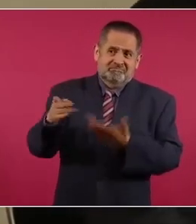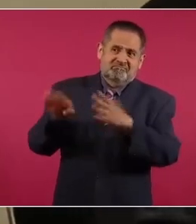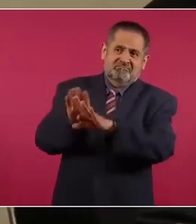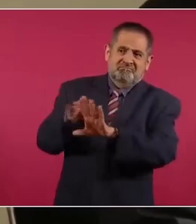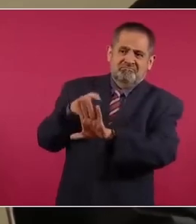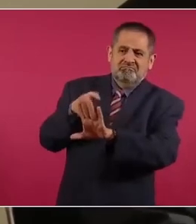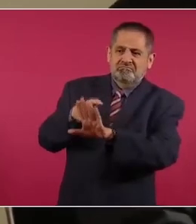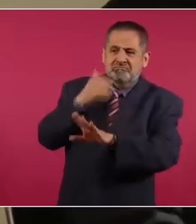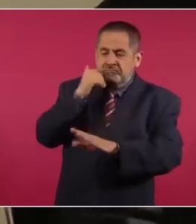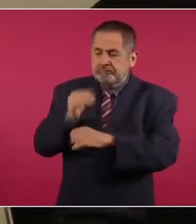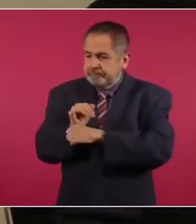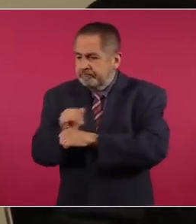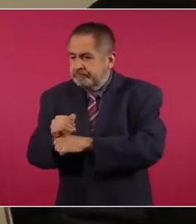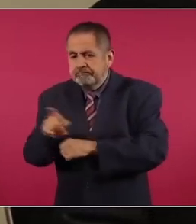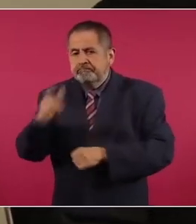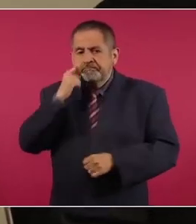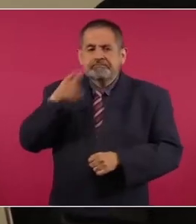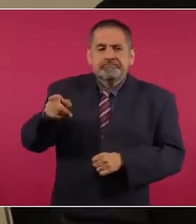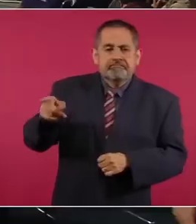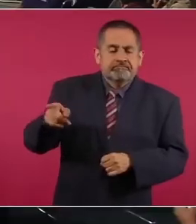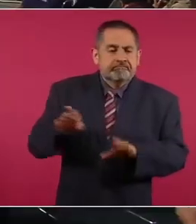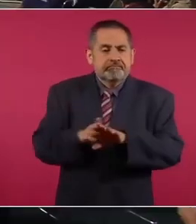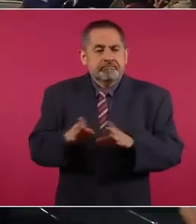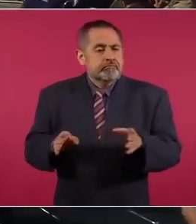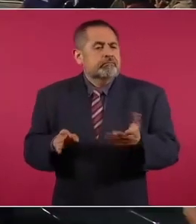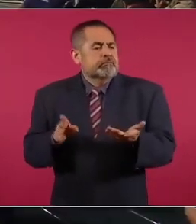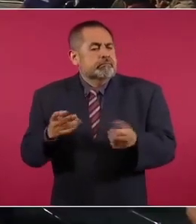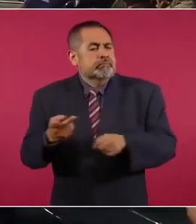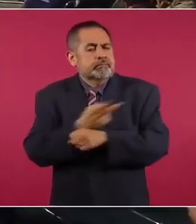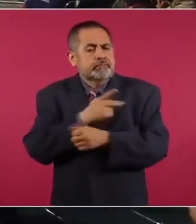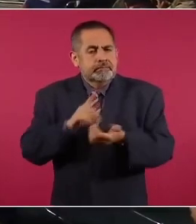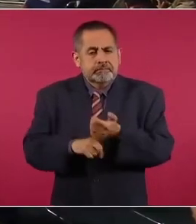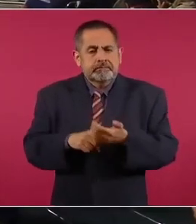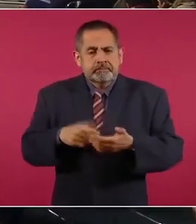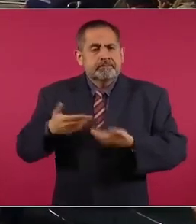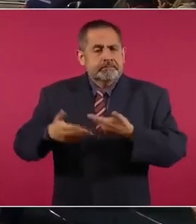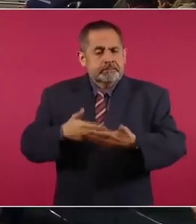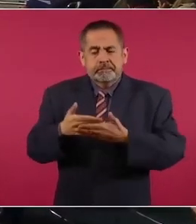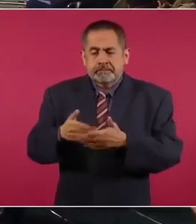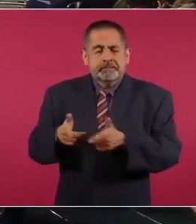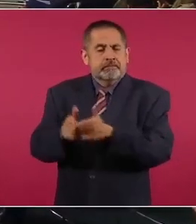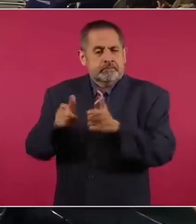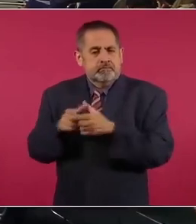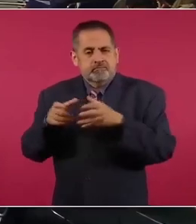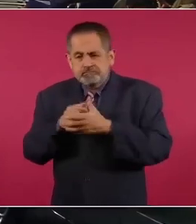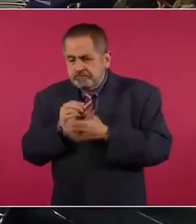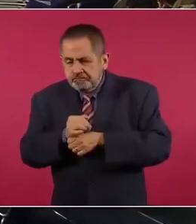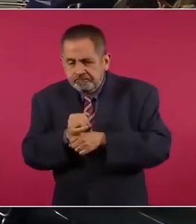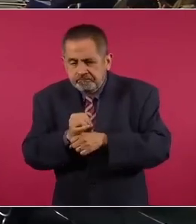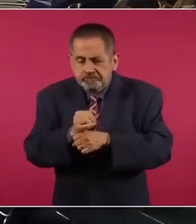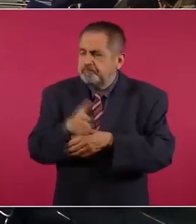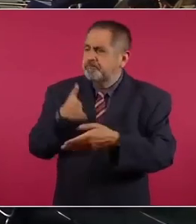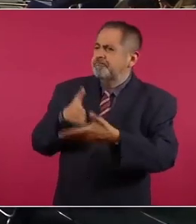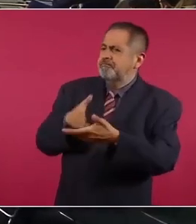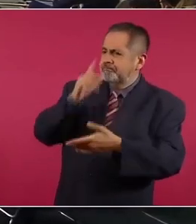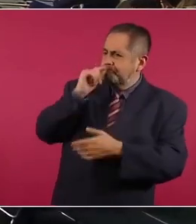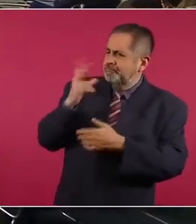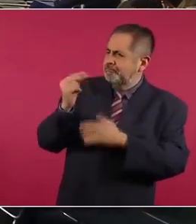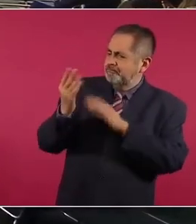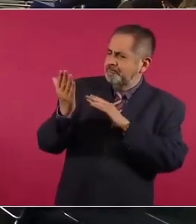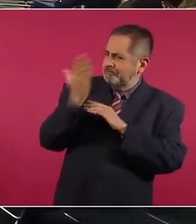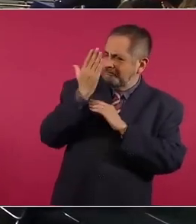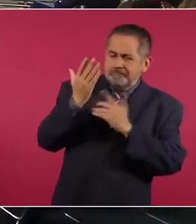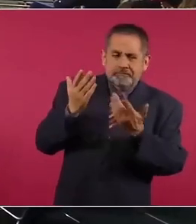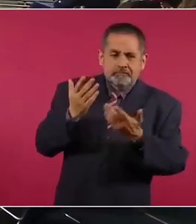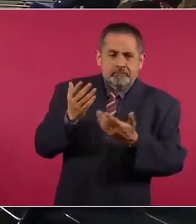de una auditoría que comenzó a los trabajos que estaba realizando la Unidad Especial para el Caso. También la falta de